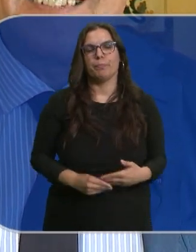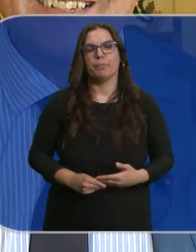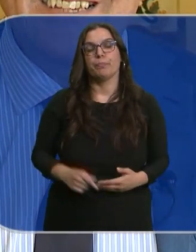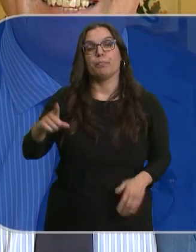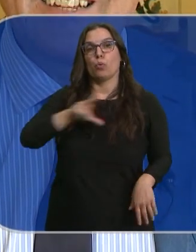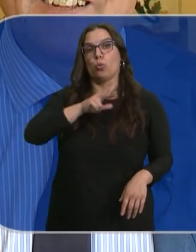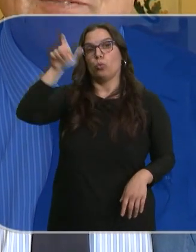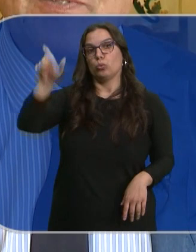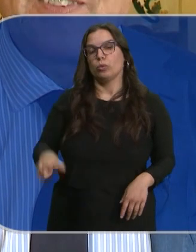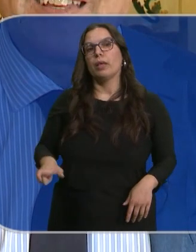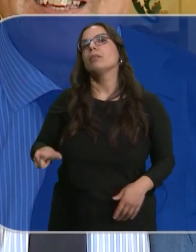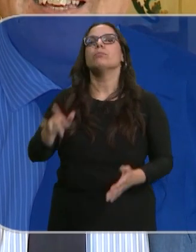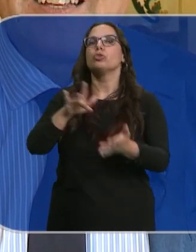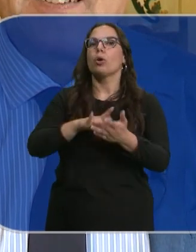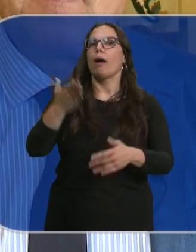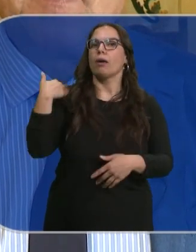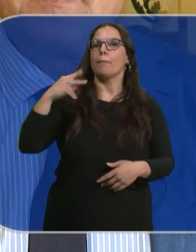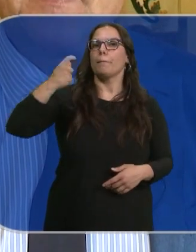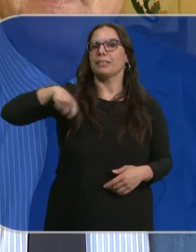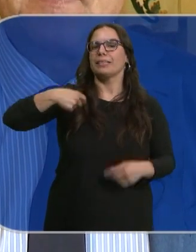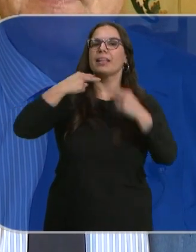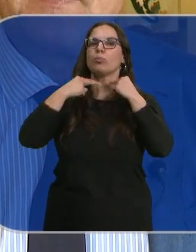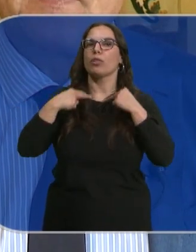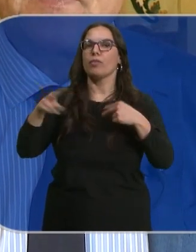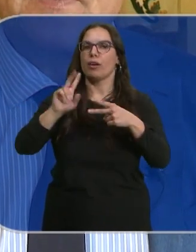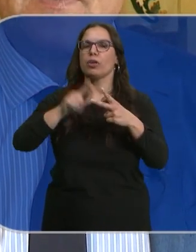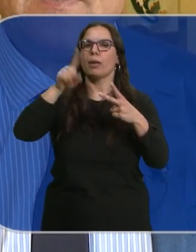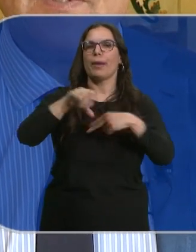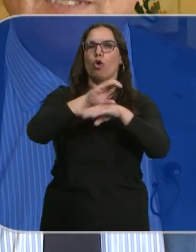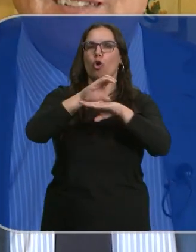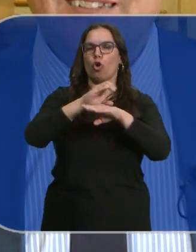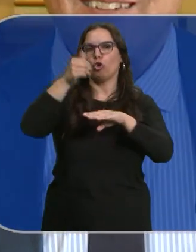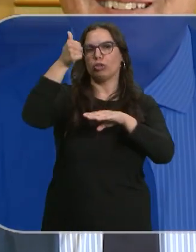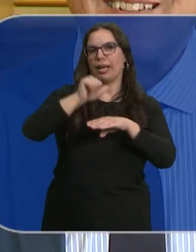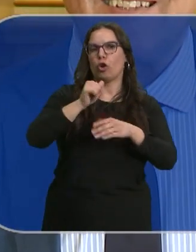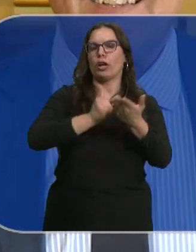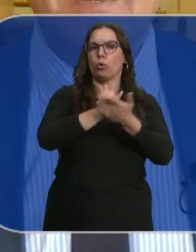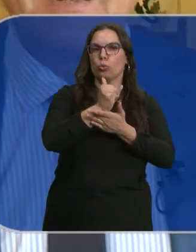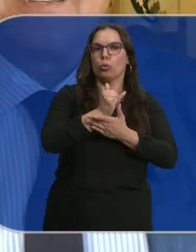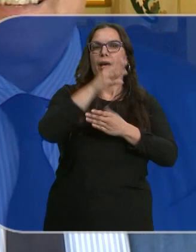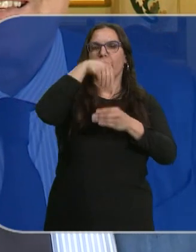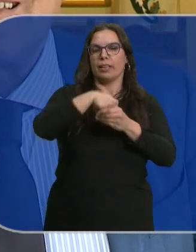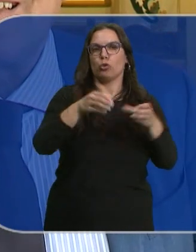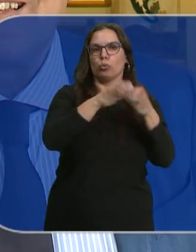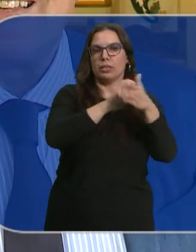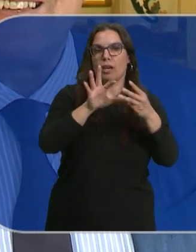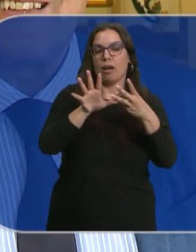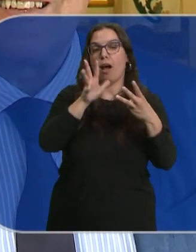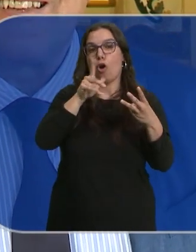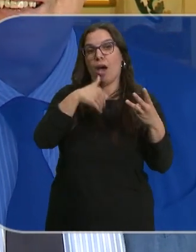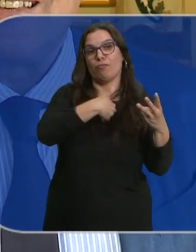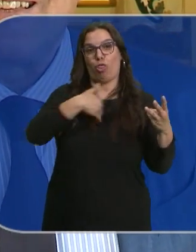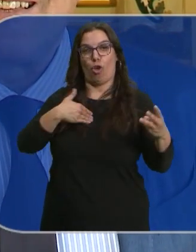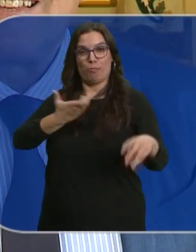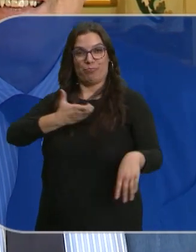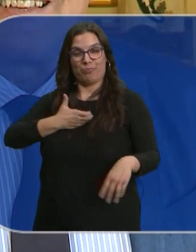Usted ha sido alcalde, presidente de la Diputación de Valladolid, consejero de la Junta de Castilla y León en Agricultura y Presidencia y ahora da el salto a la política municipal.